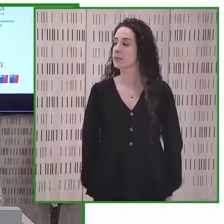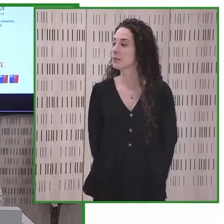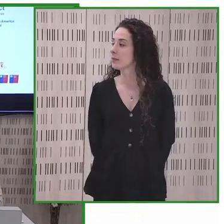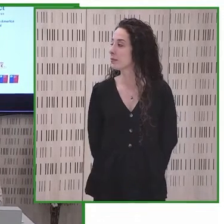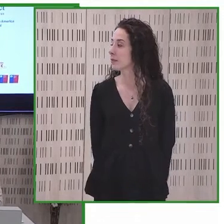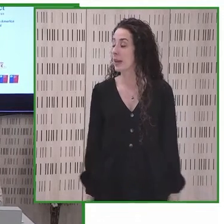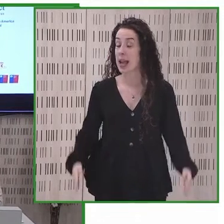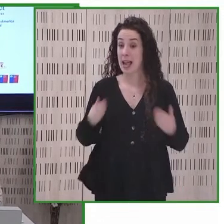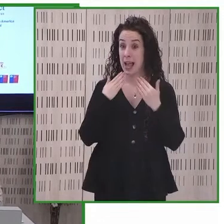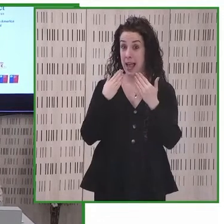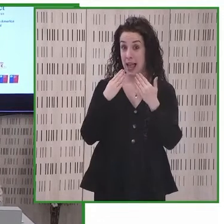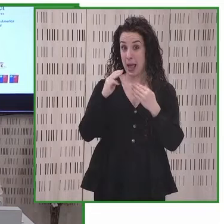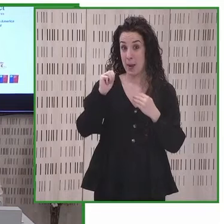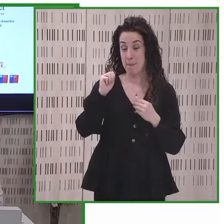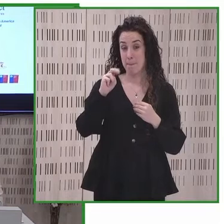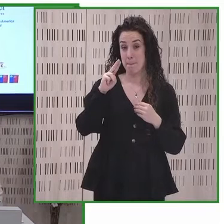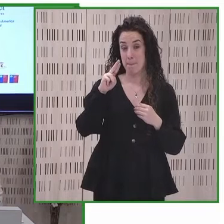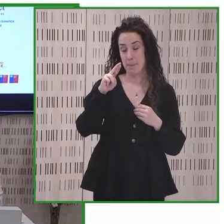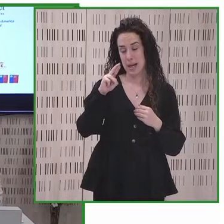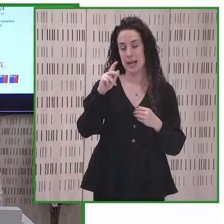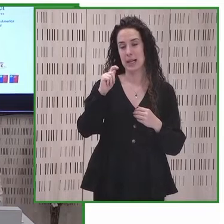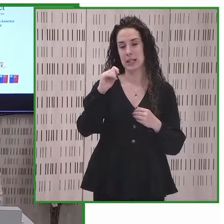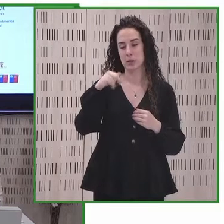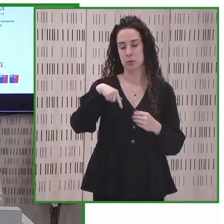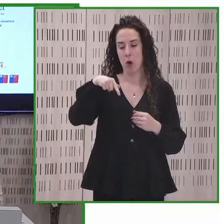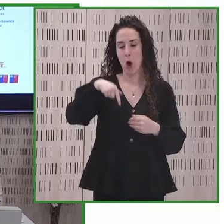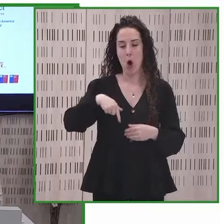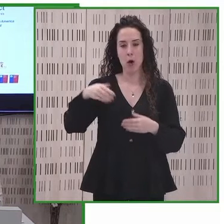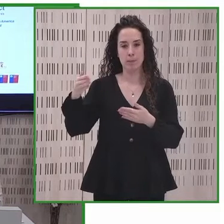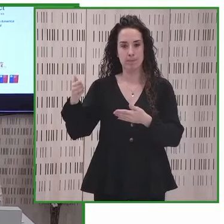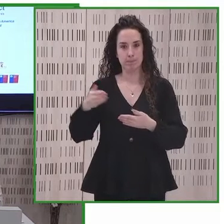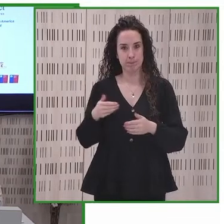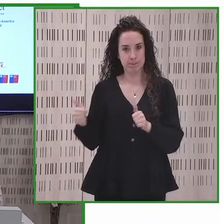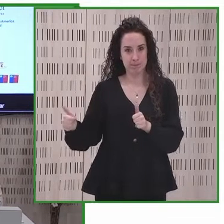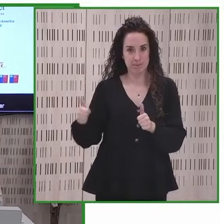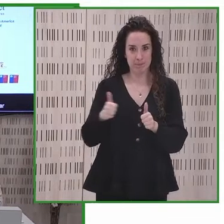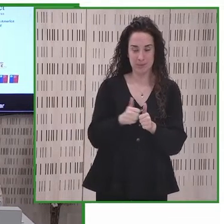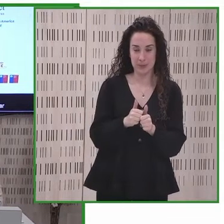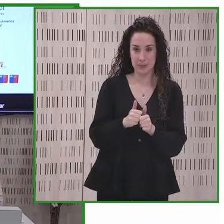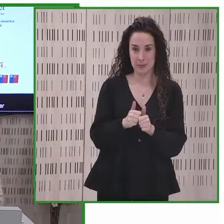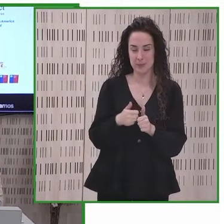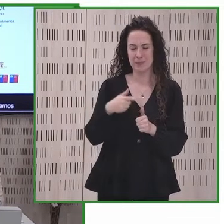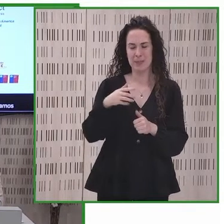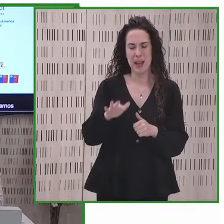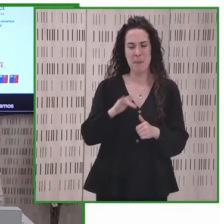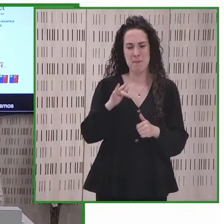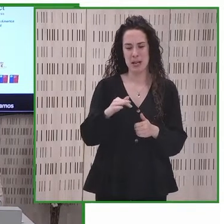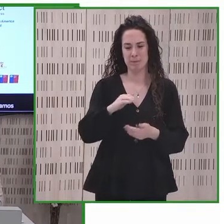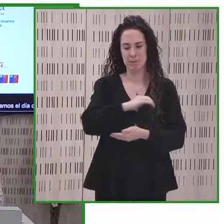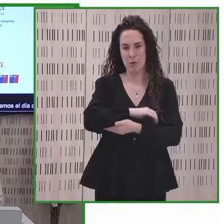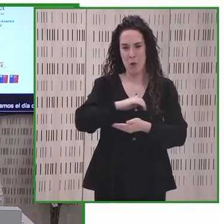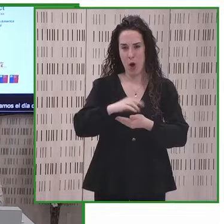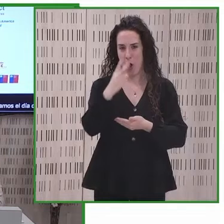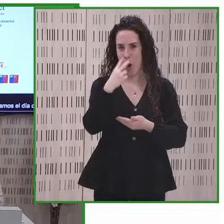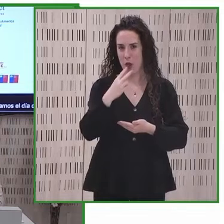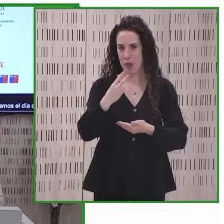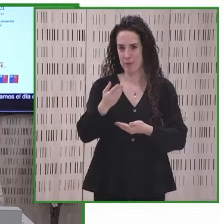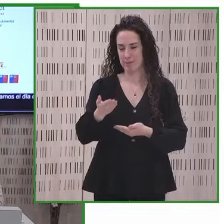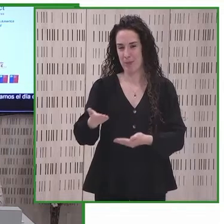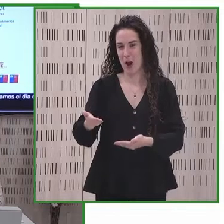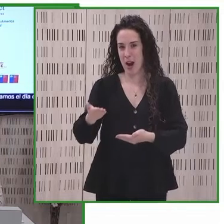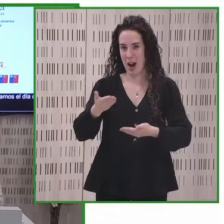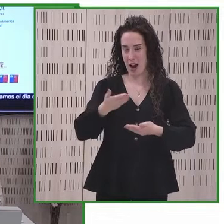Muchas gracias Martín por acompañarnos el día de hoy y por confiar tanto en Grupo Social ONCE como en Fundación